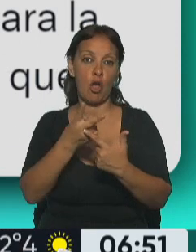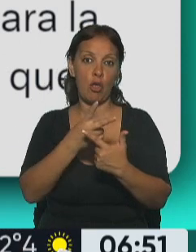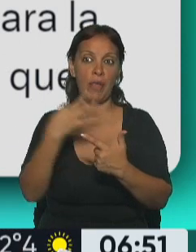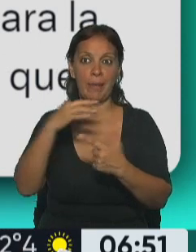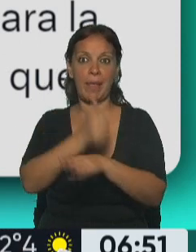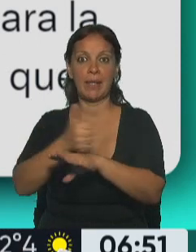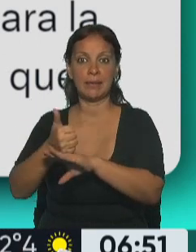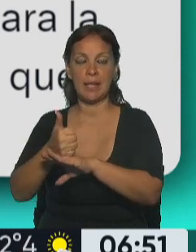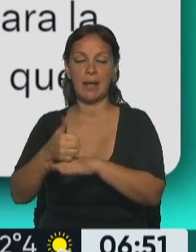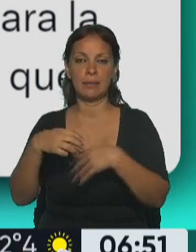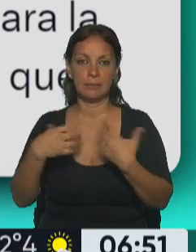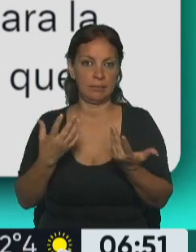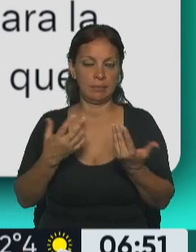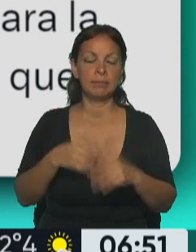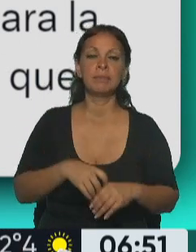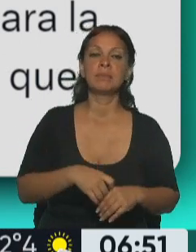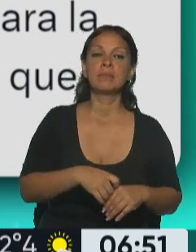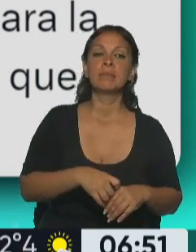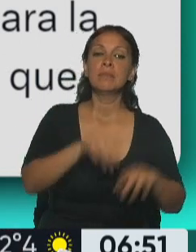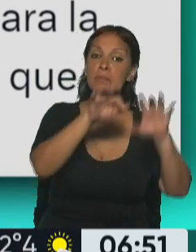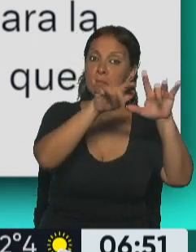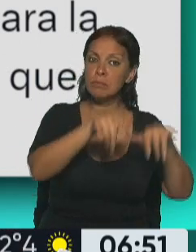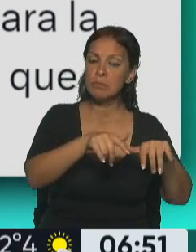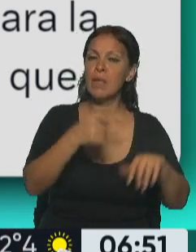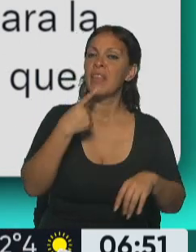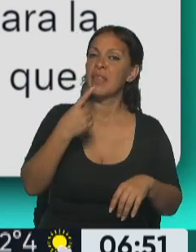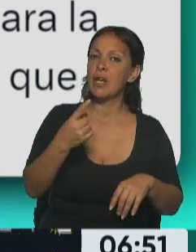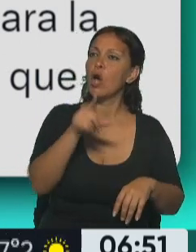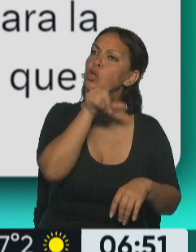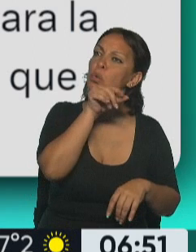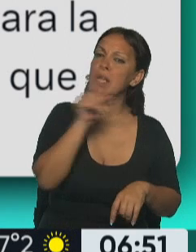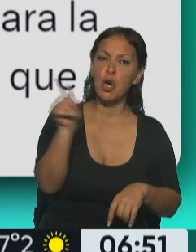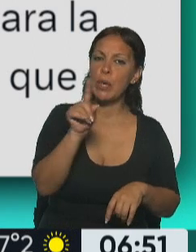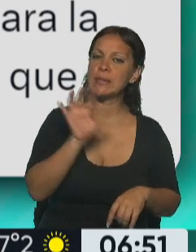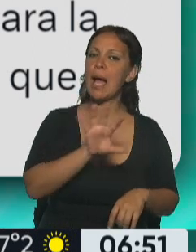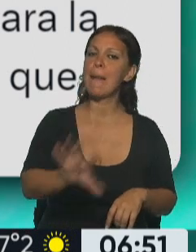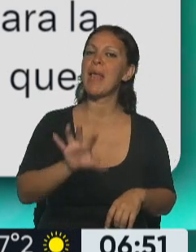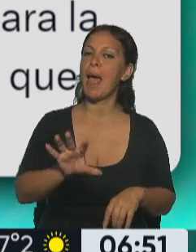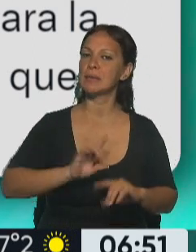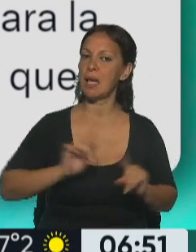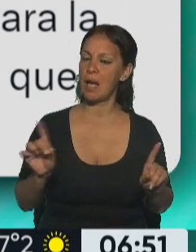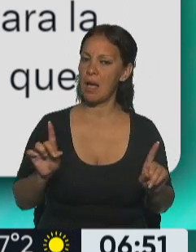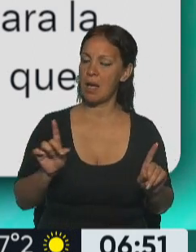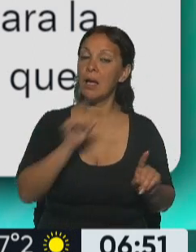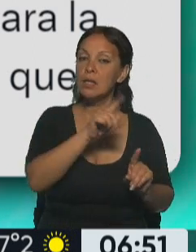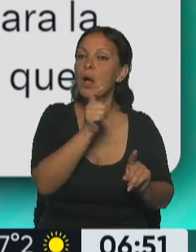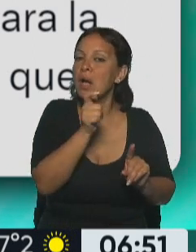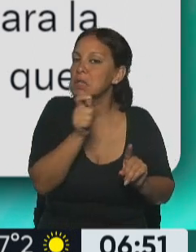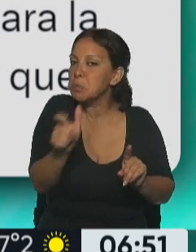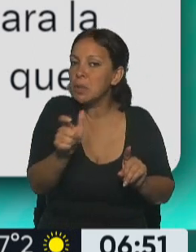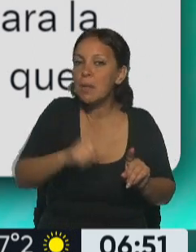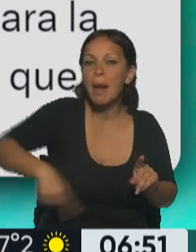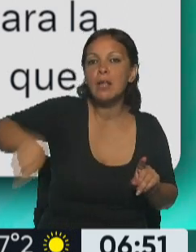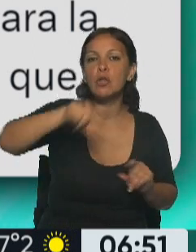eso la respuesta de Caputo, entre otras cosas. Y por último, el tuit no es una amenaza, aclara Caputo, la respuesta de lo que le decía Pichetto. una respuesta a todos los